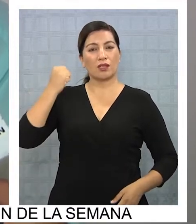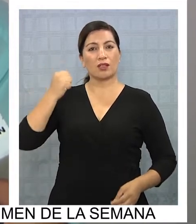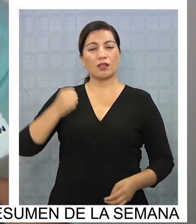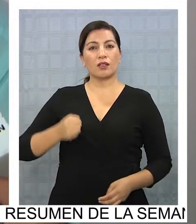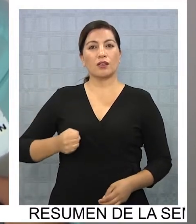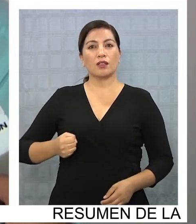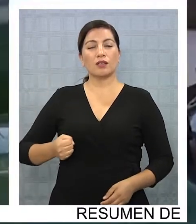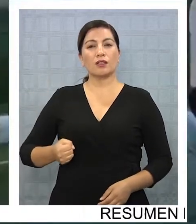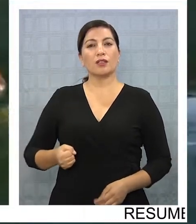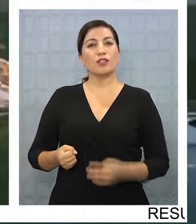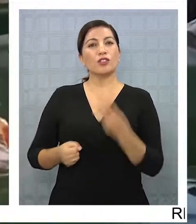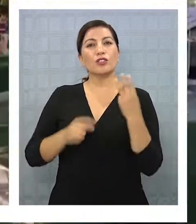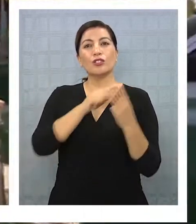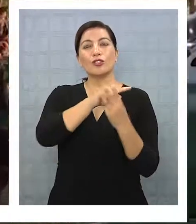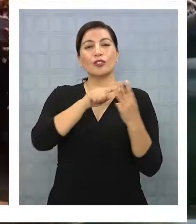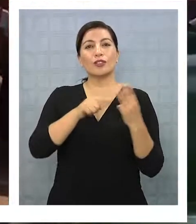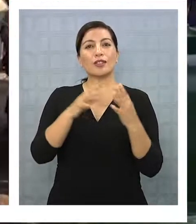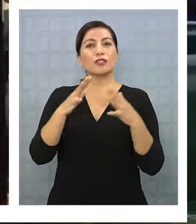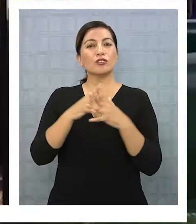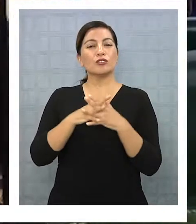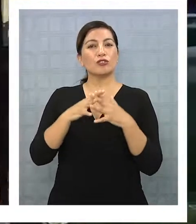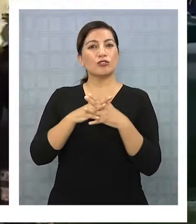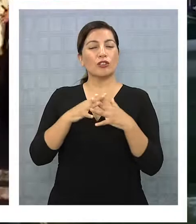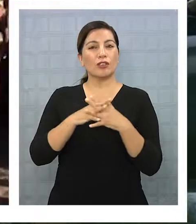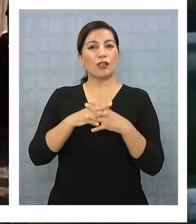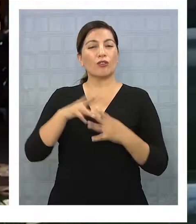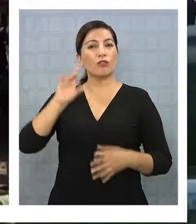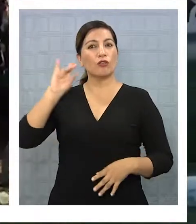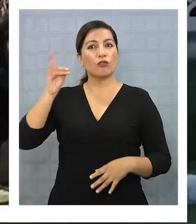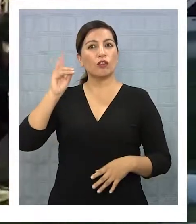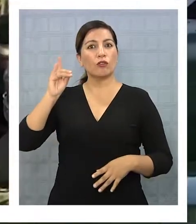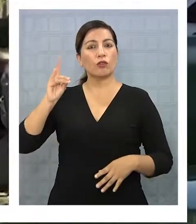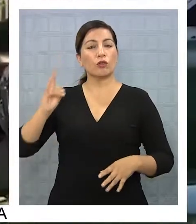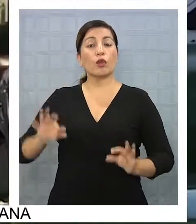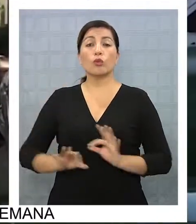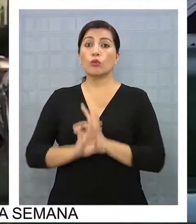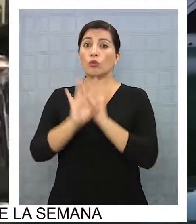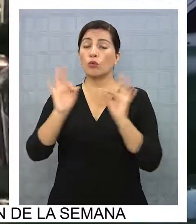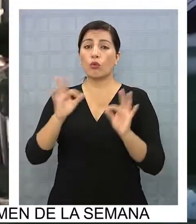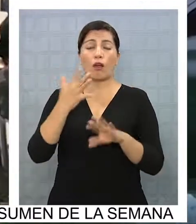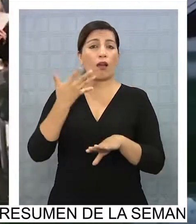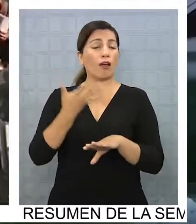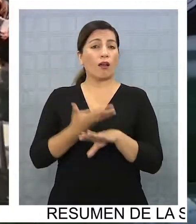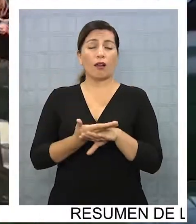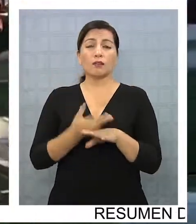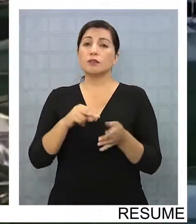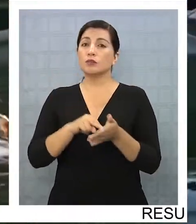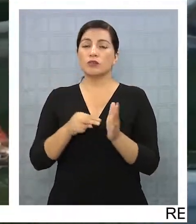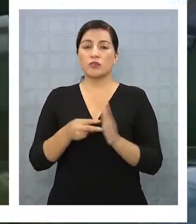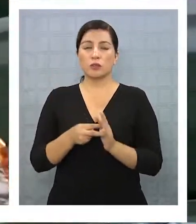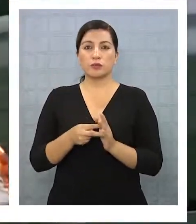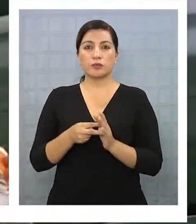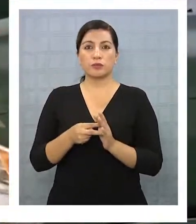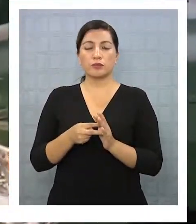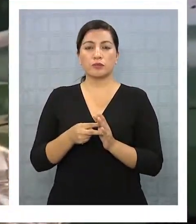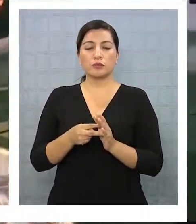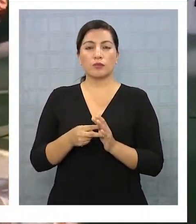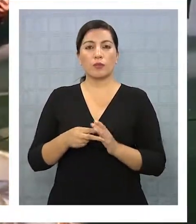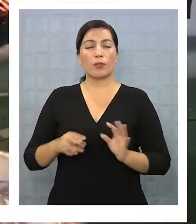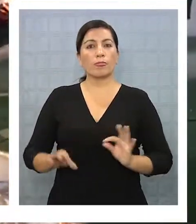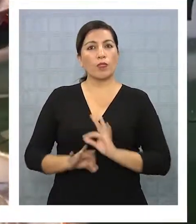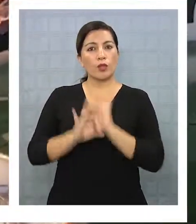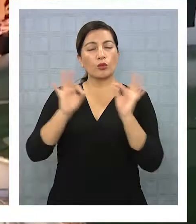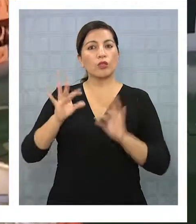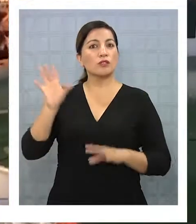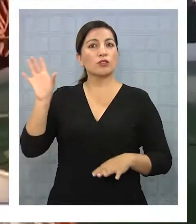bolivianos que no estaban cometiendo delito alguno, ahí pasaron, no se percataron que estaban en ese momento